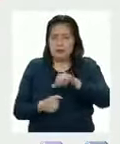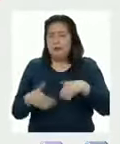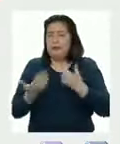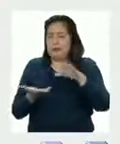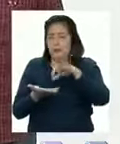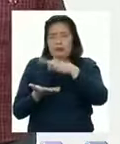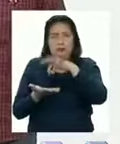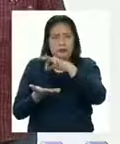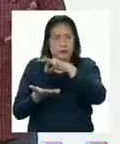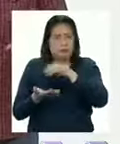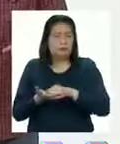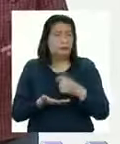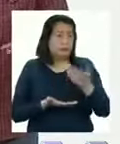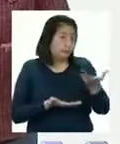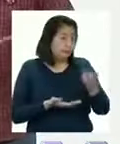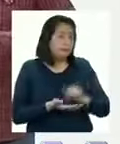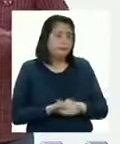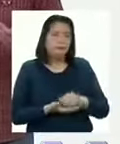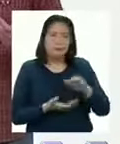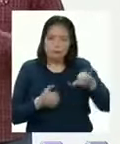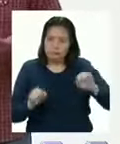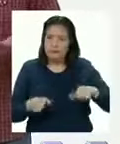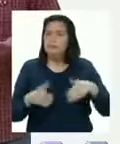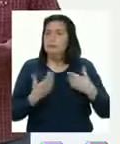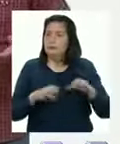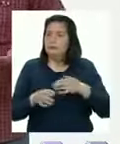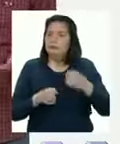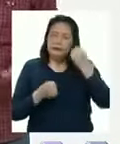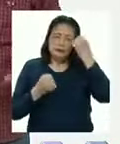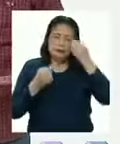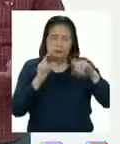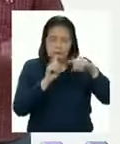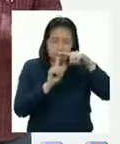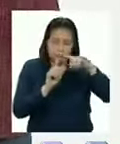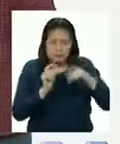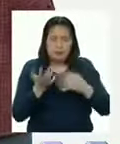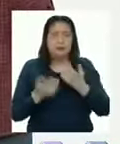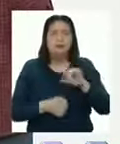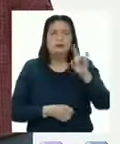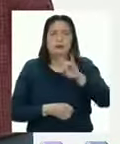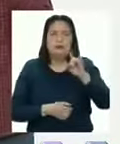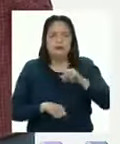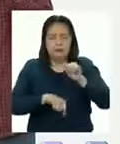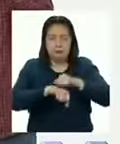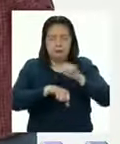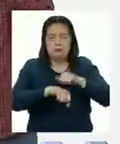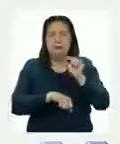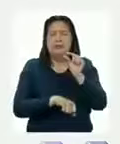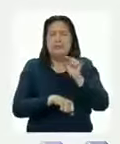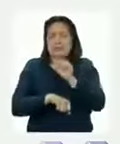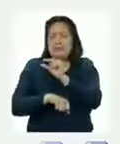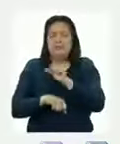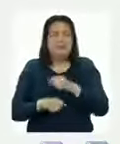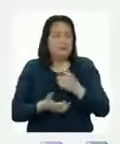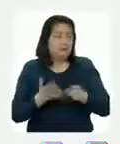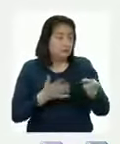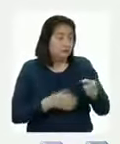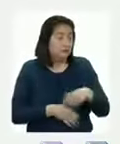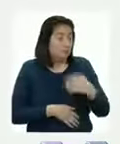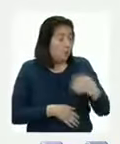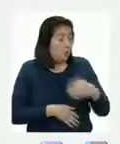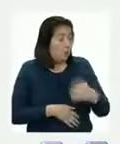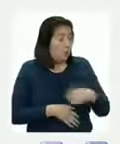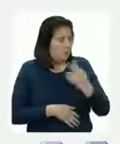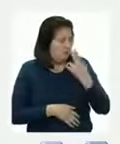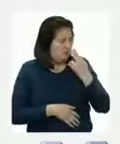para contar Y que precisamente servía para realizar cálculos usando unas piedritas pequeñas A Camila le